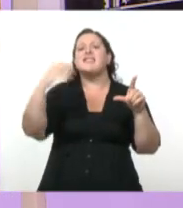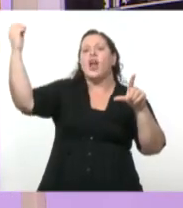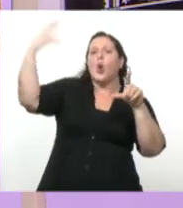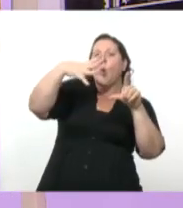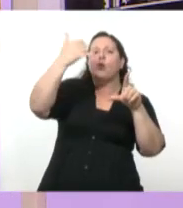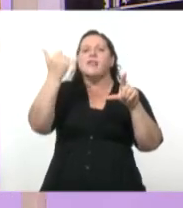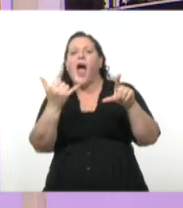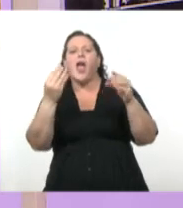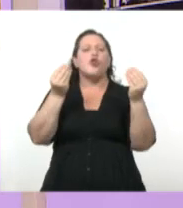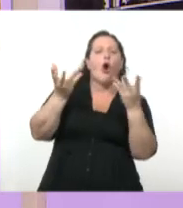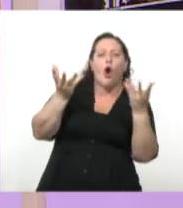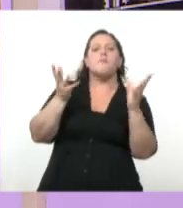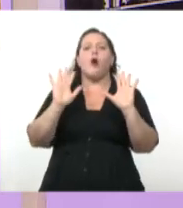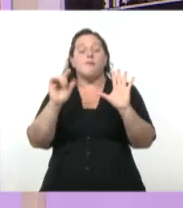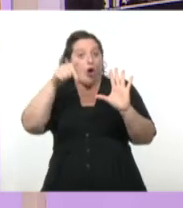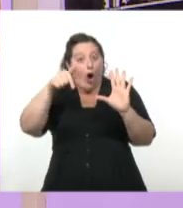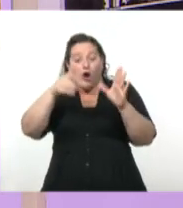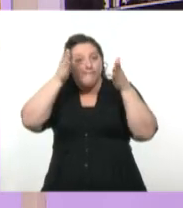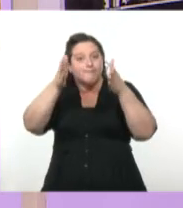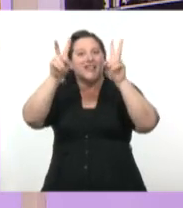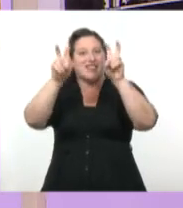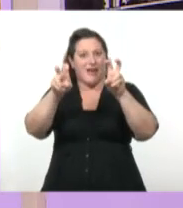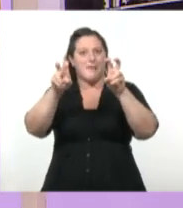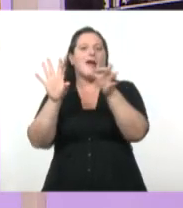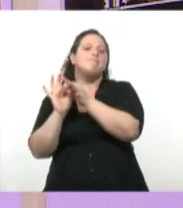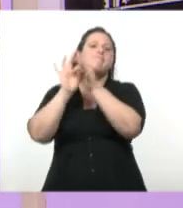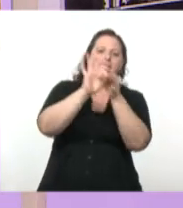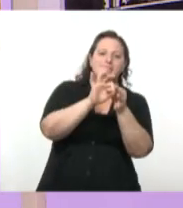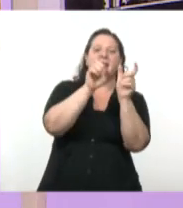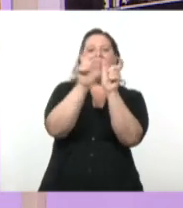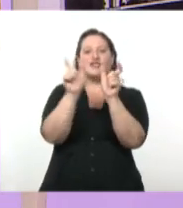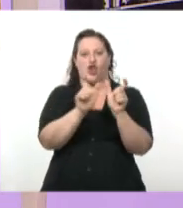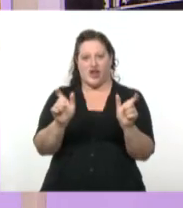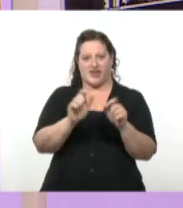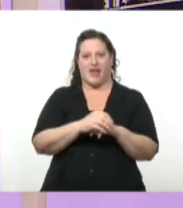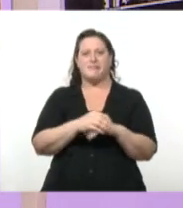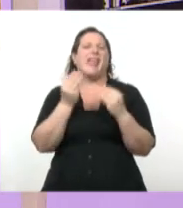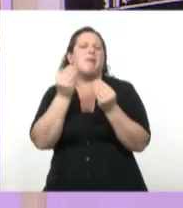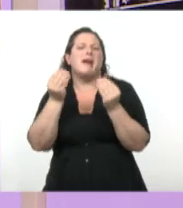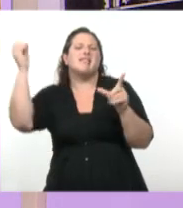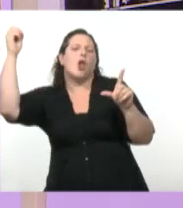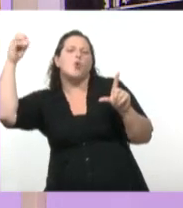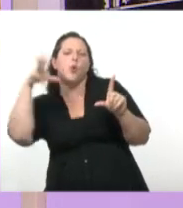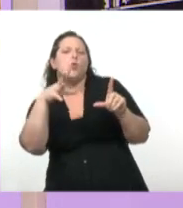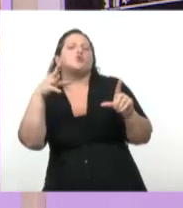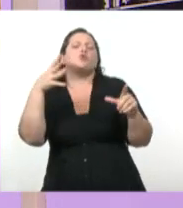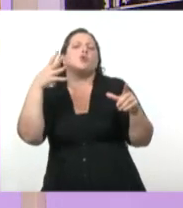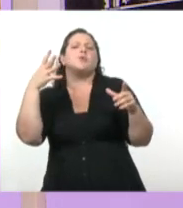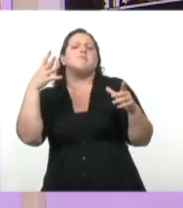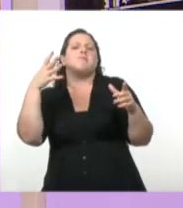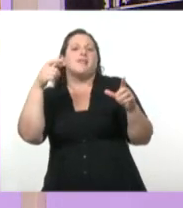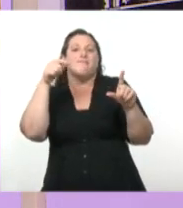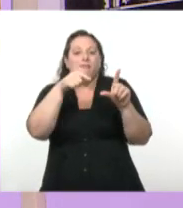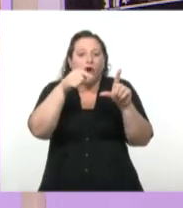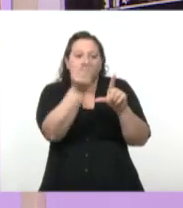sobre la luz a través de la historieta. Claro. ¿Qué pasa con el fenómeno de la luz? ¿Cómo entra ese fenómeno al dibujo?